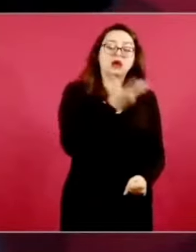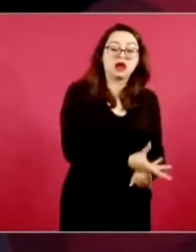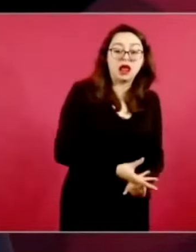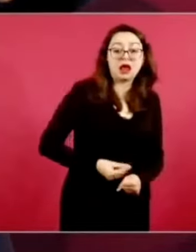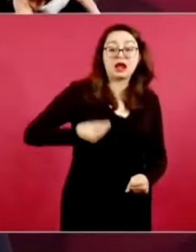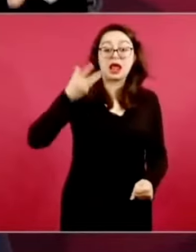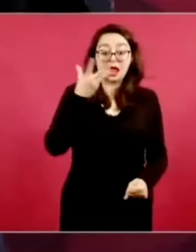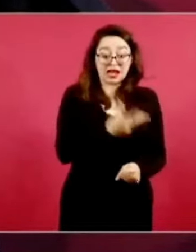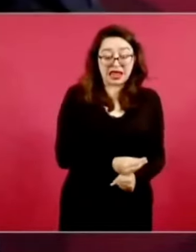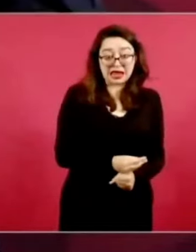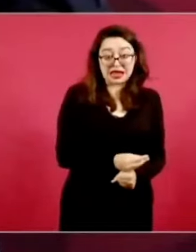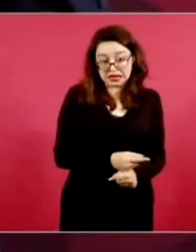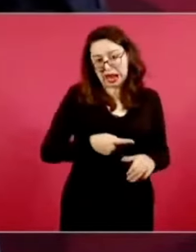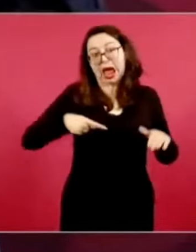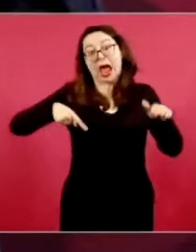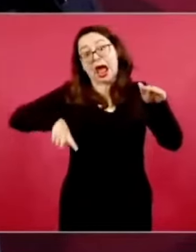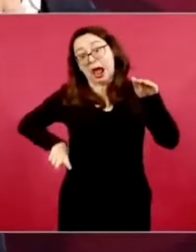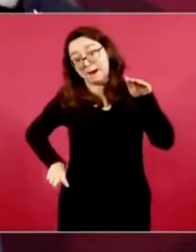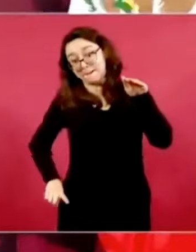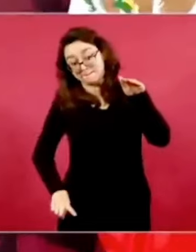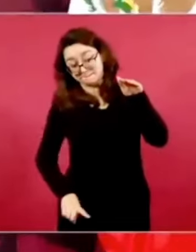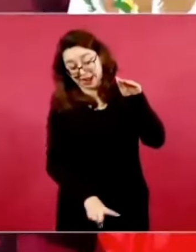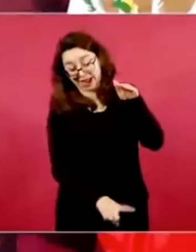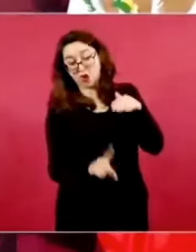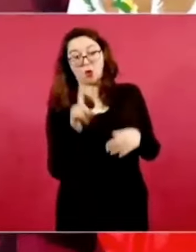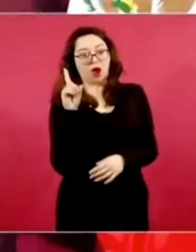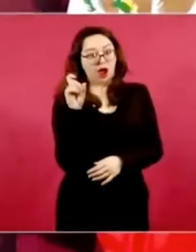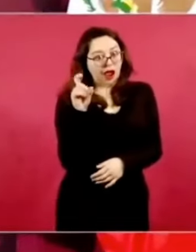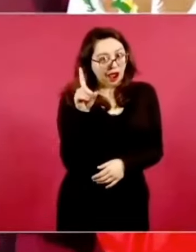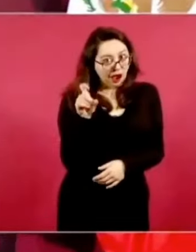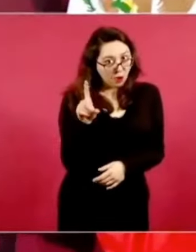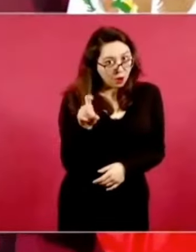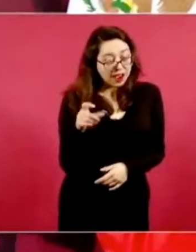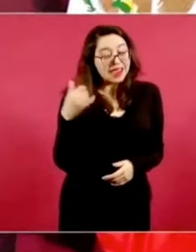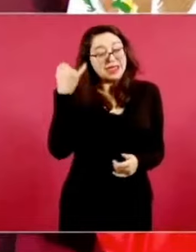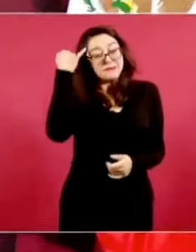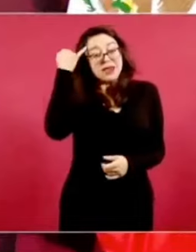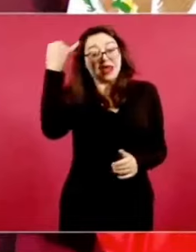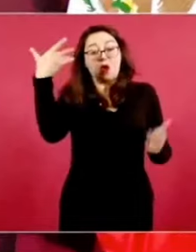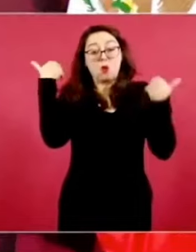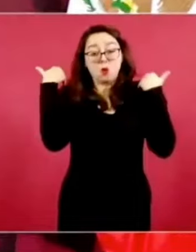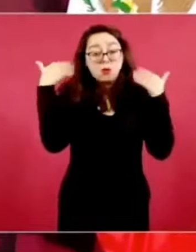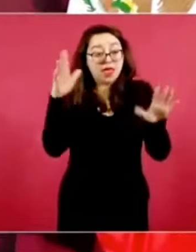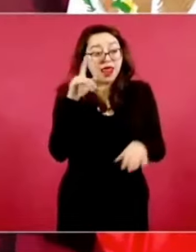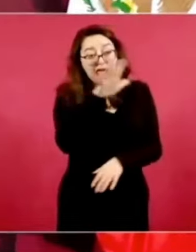eso que no está en el lago de Texcoco. Bueno,